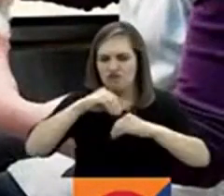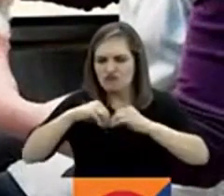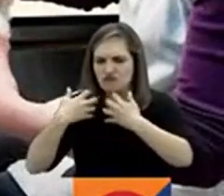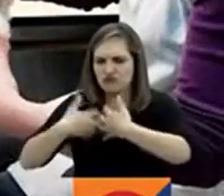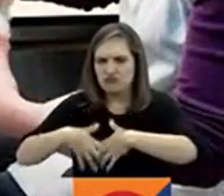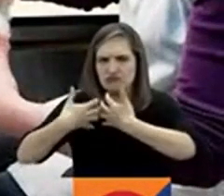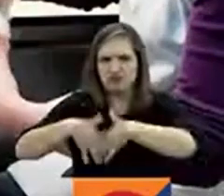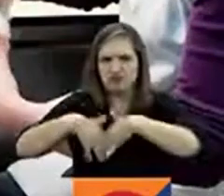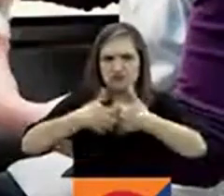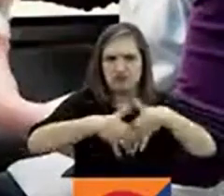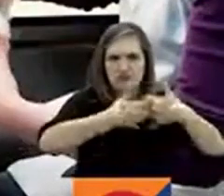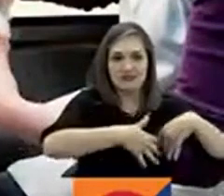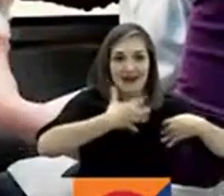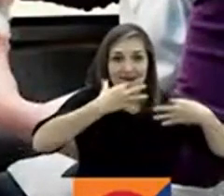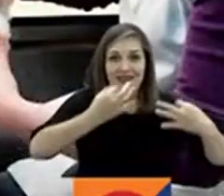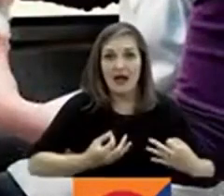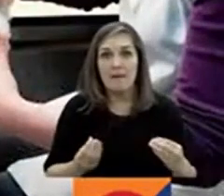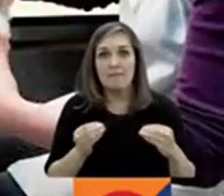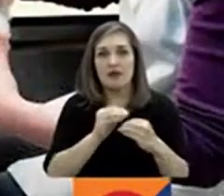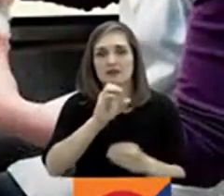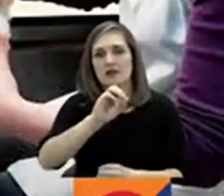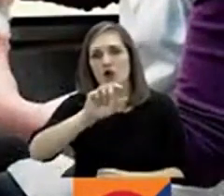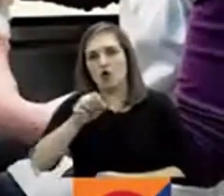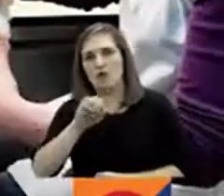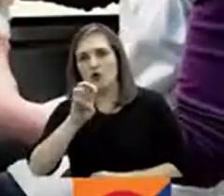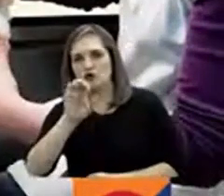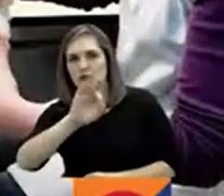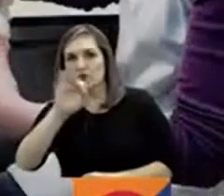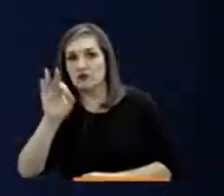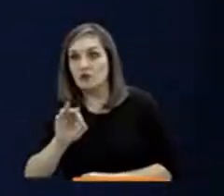subieron 0,8% y el personal ocupado 2,3%.